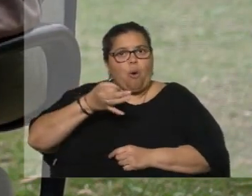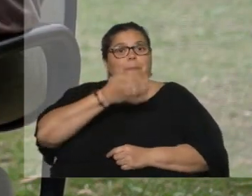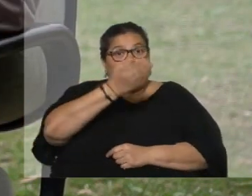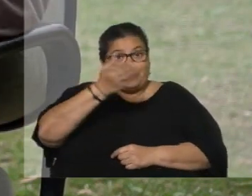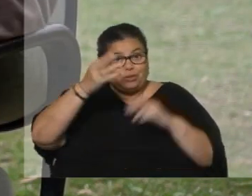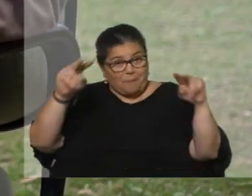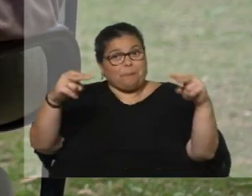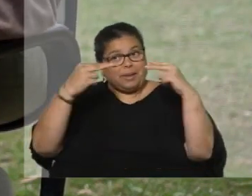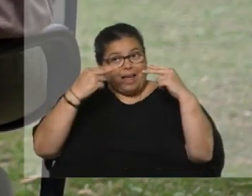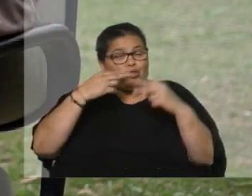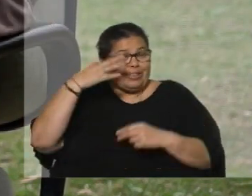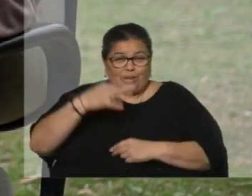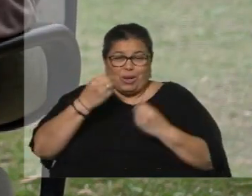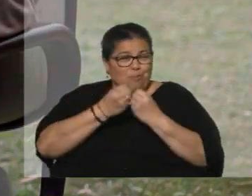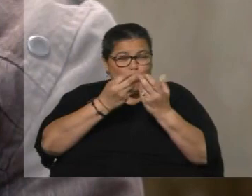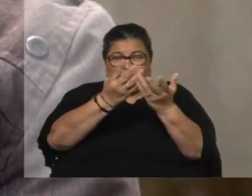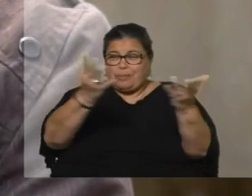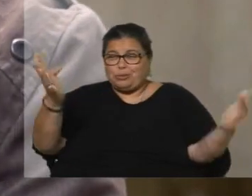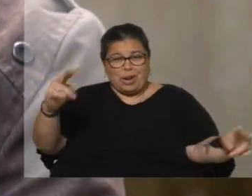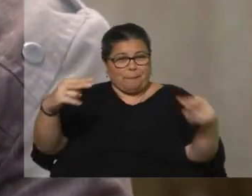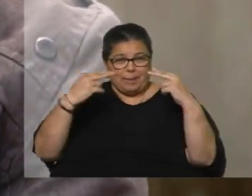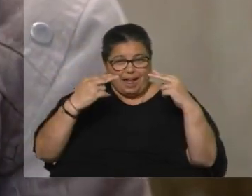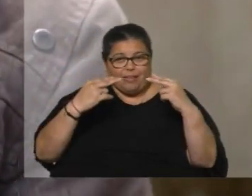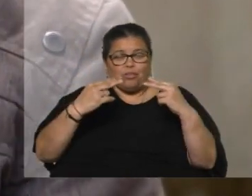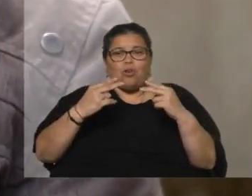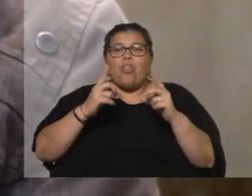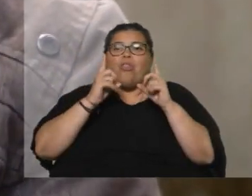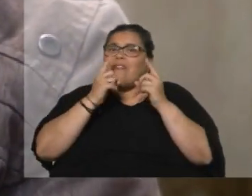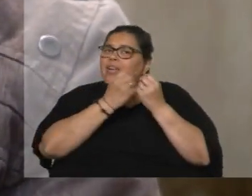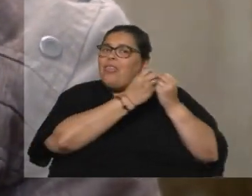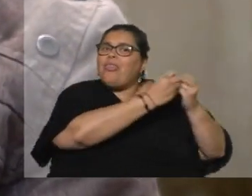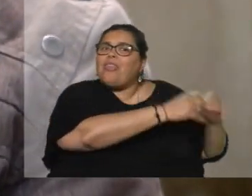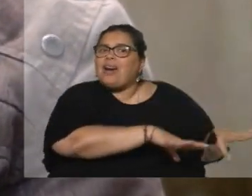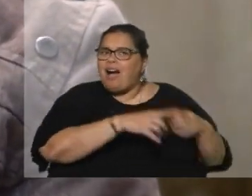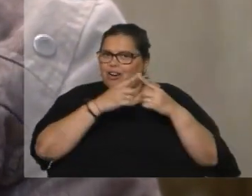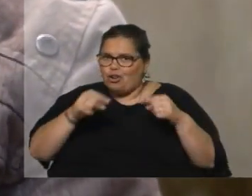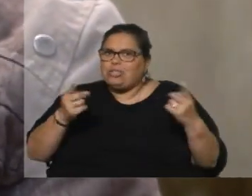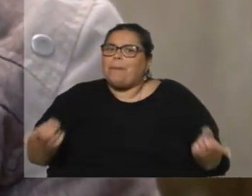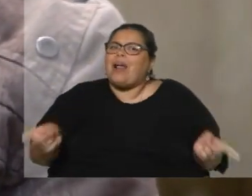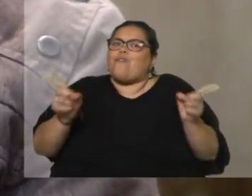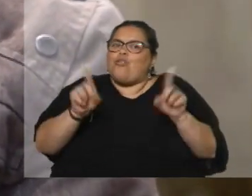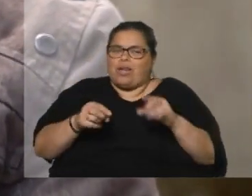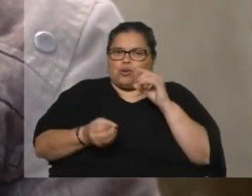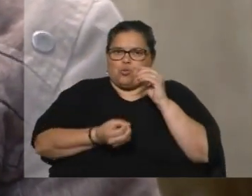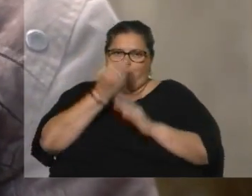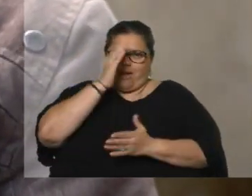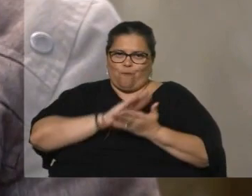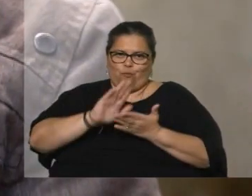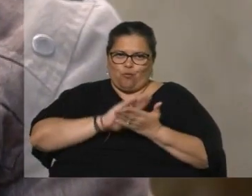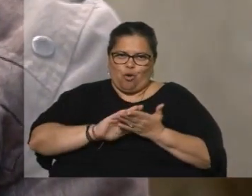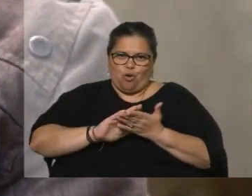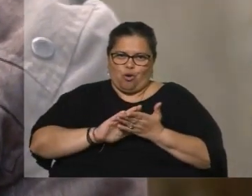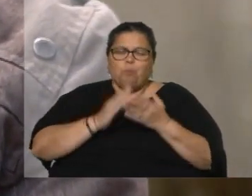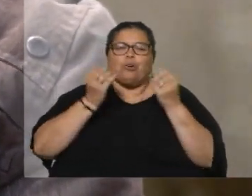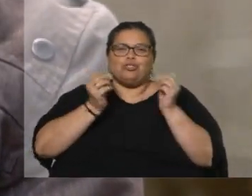escuchando, que estoy seguro que son una banda, dejar cosas para volver a retomar nuevas. Por eso es que digo que los